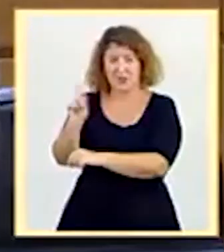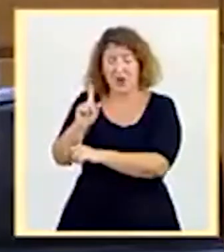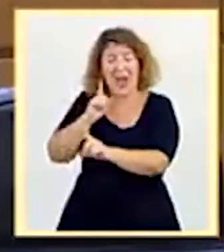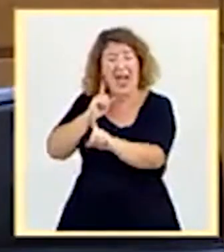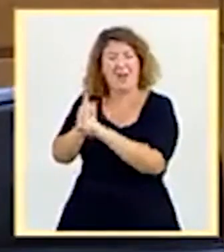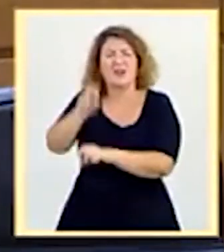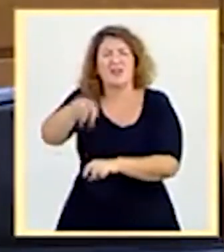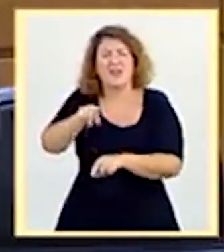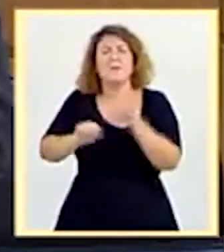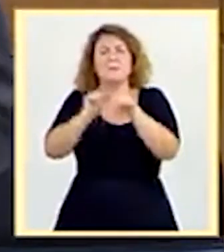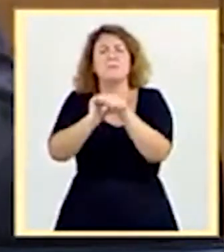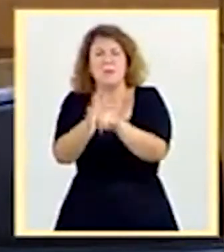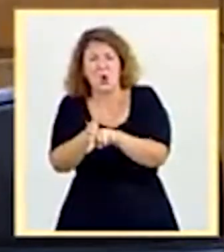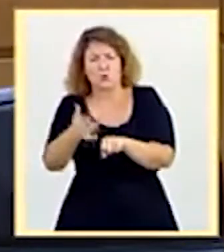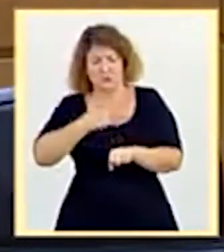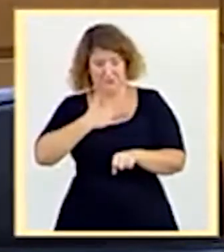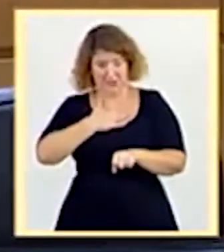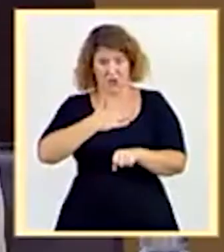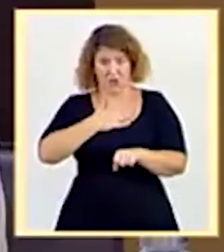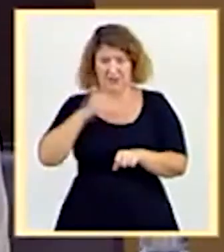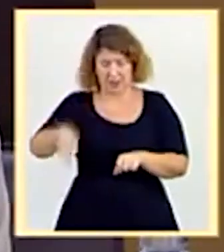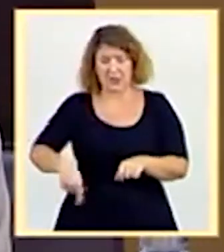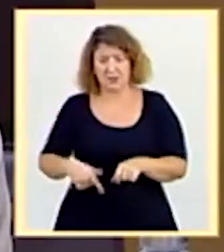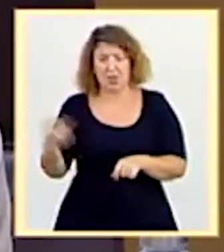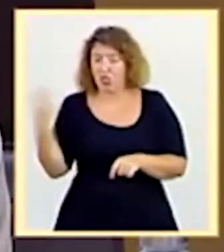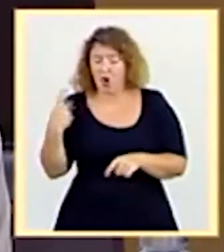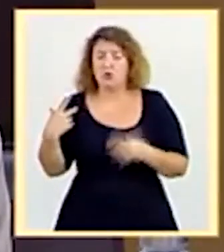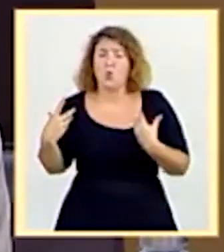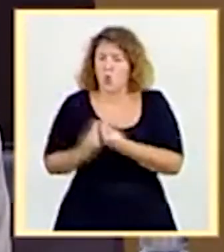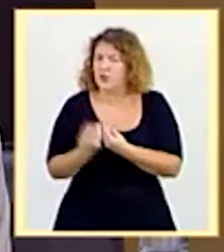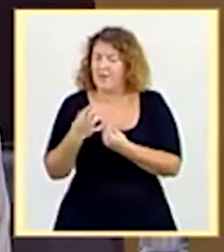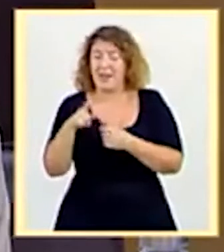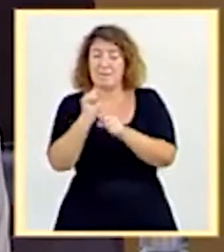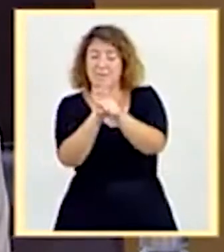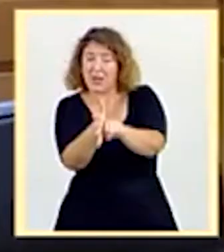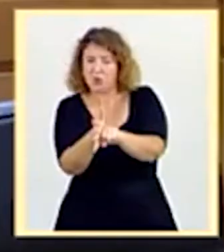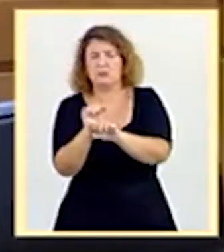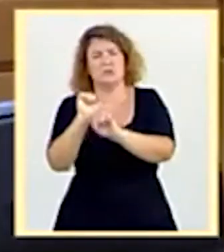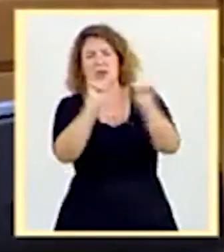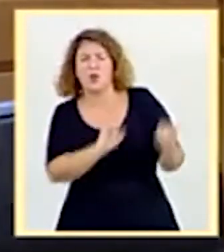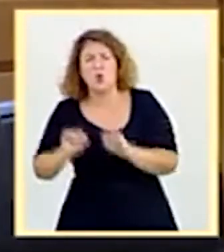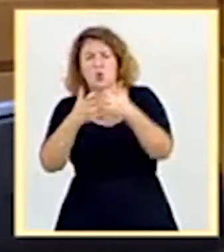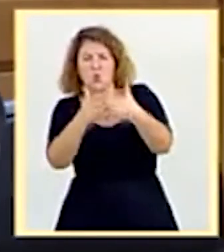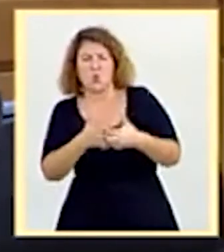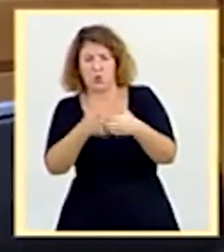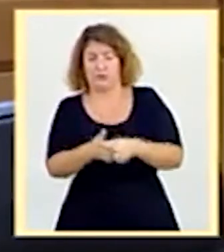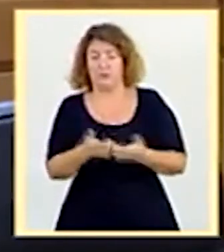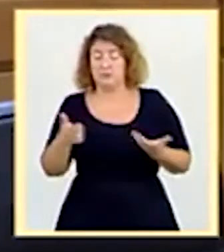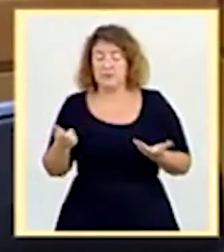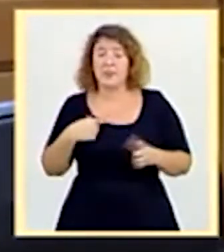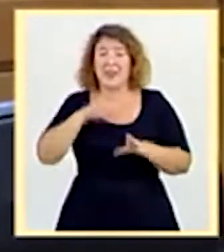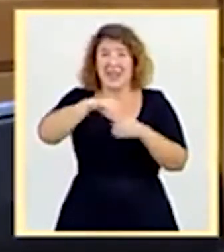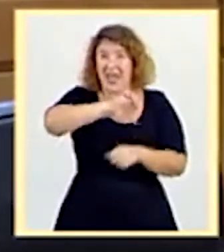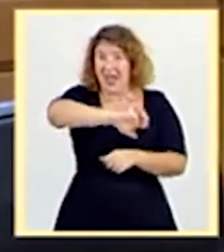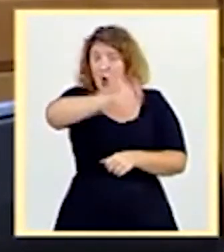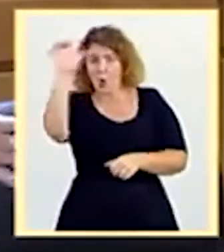virus y también es mi adversario. Y juntos debemos de combatir al virus. Mire, señoría, estamos en Europa en una segunda